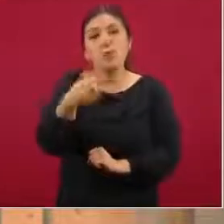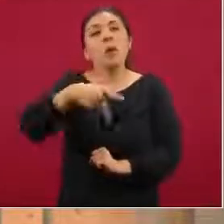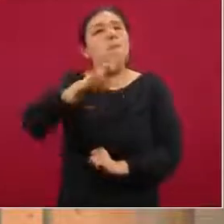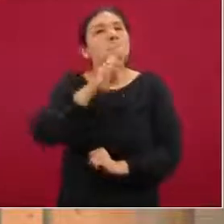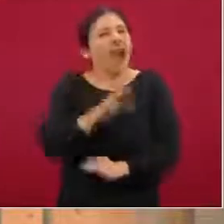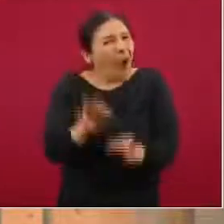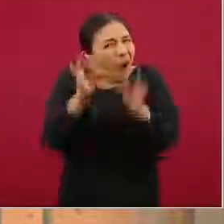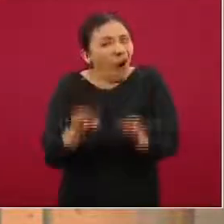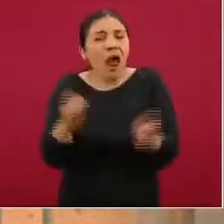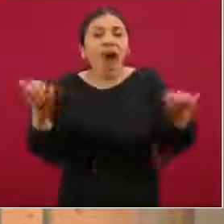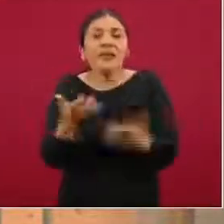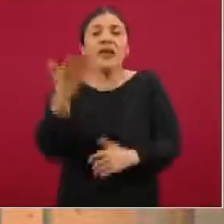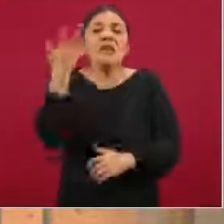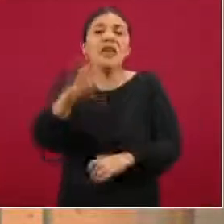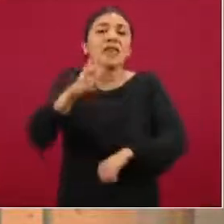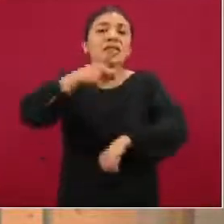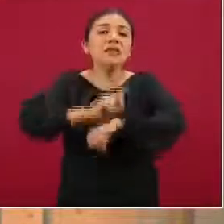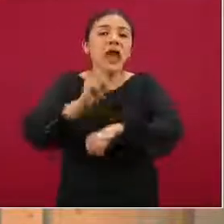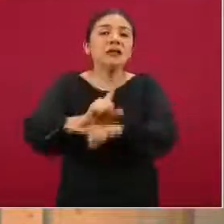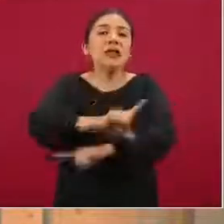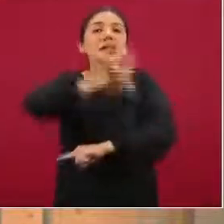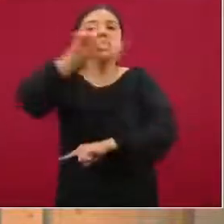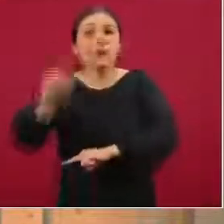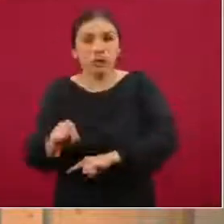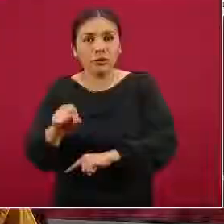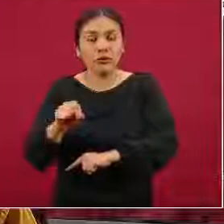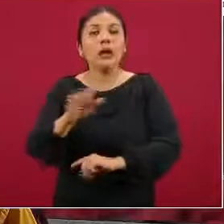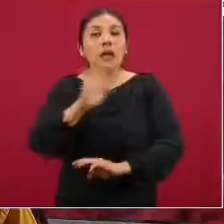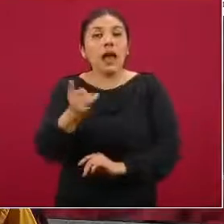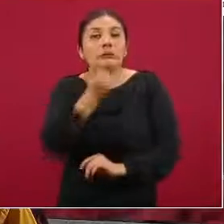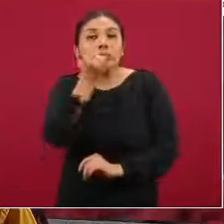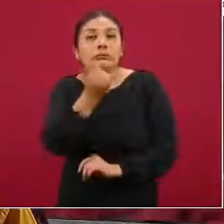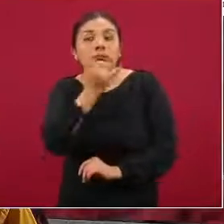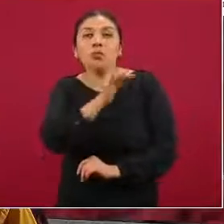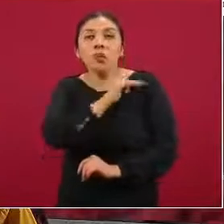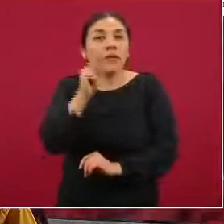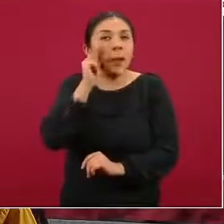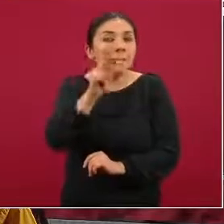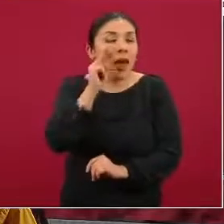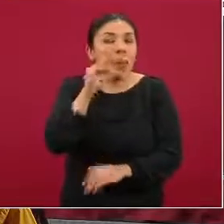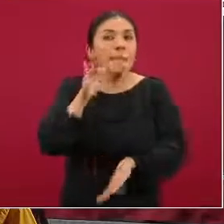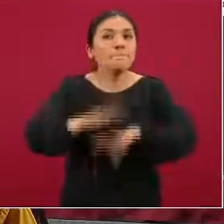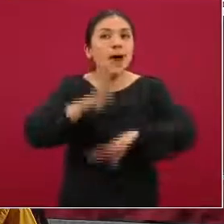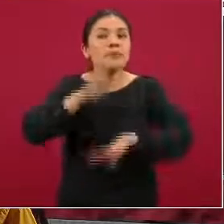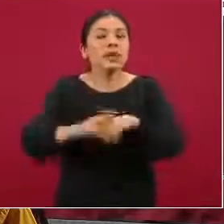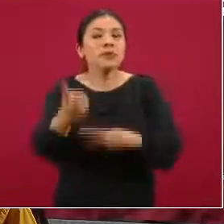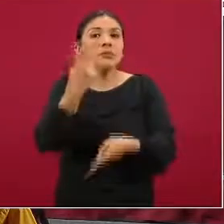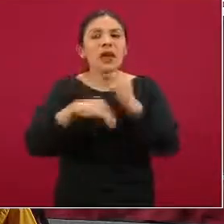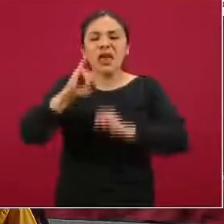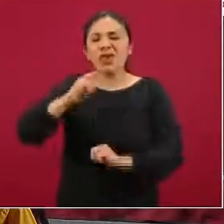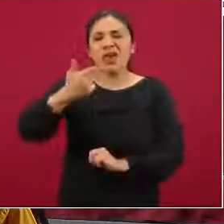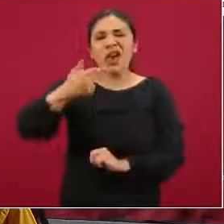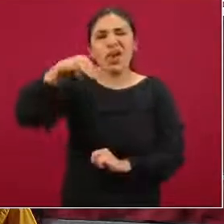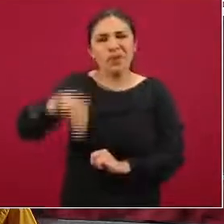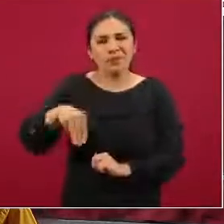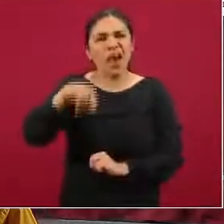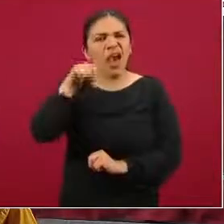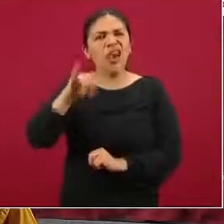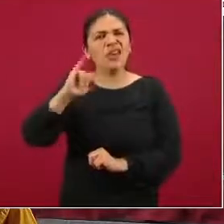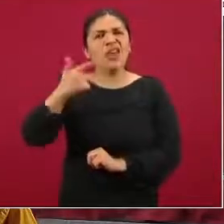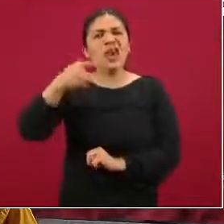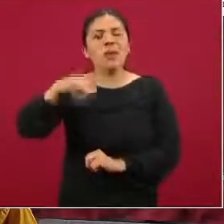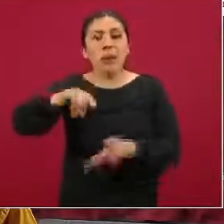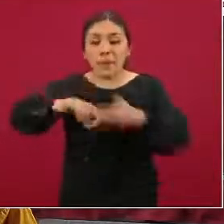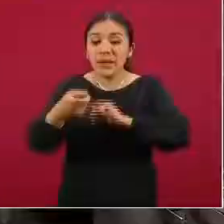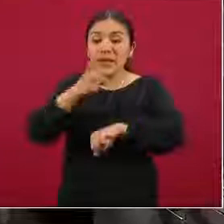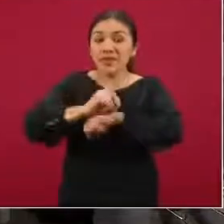realicen después del día 10, cuando apenas podemos empezar a ver, por ejemplo, la elevación de los IgM. Los IgM a partir